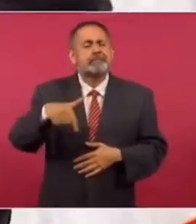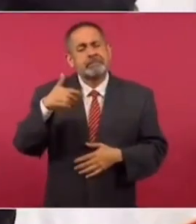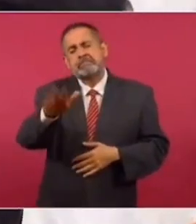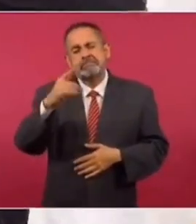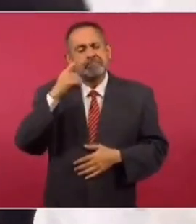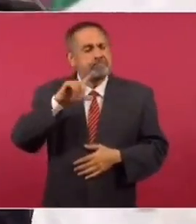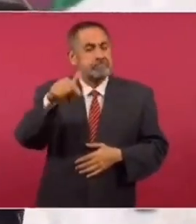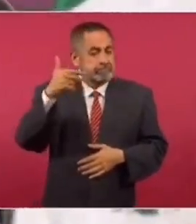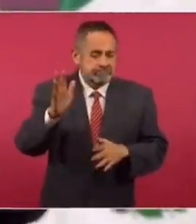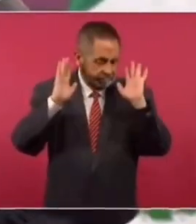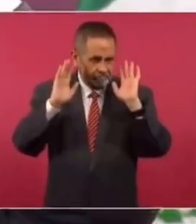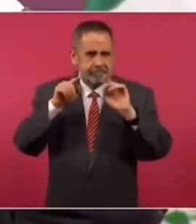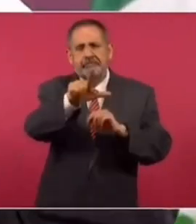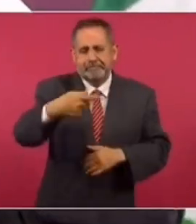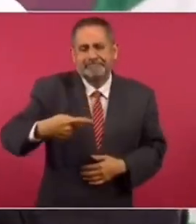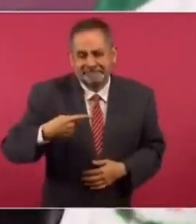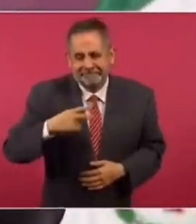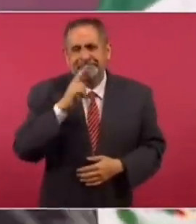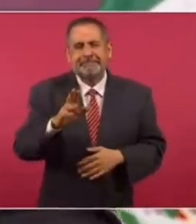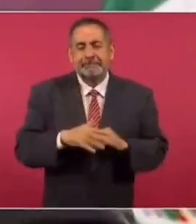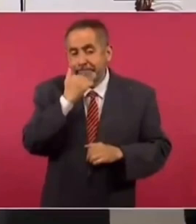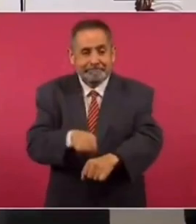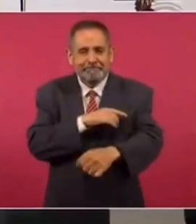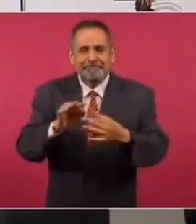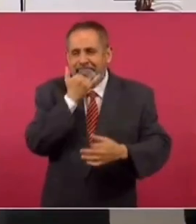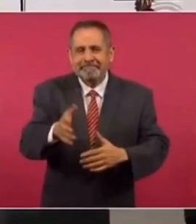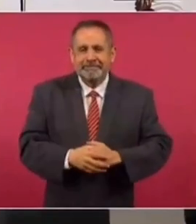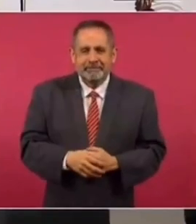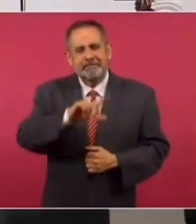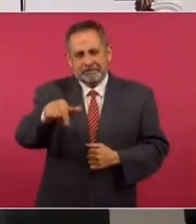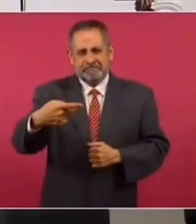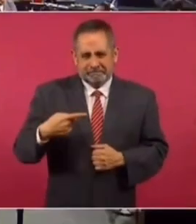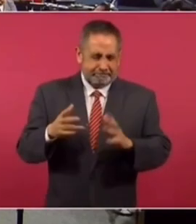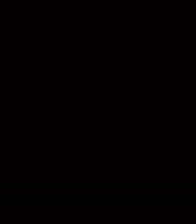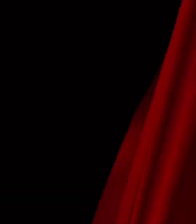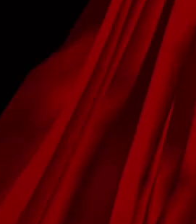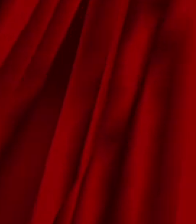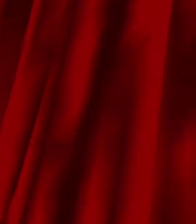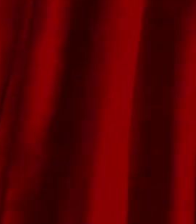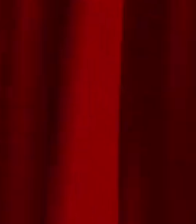después de eso, ya tu pregunta. Ya me, este, preguntas sobre eso.